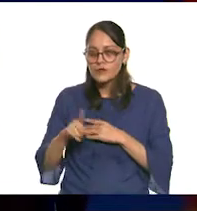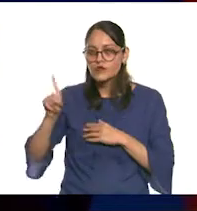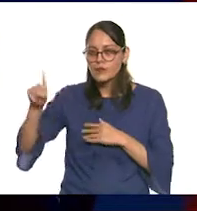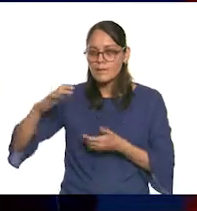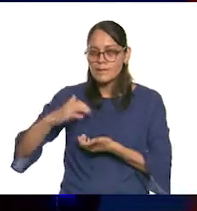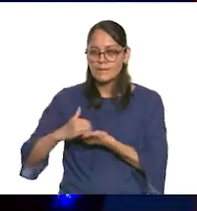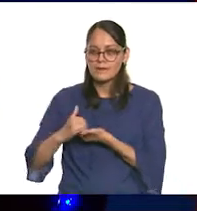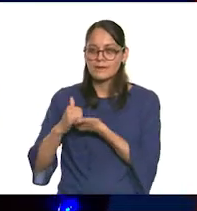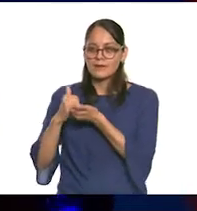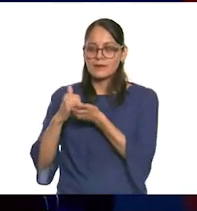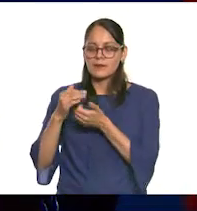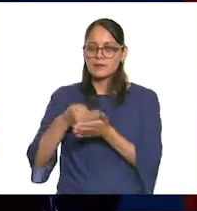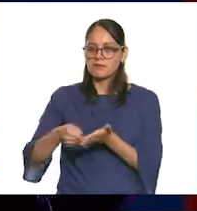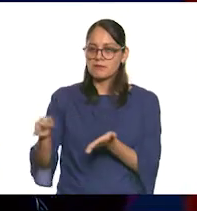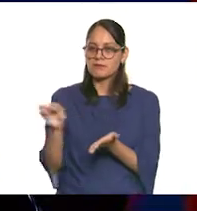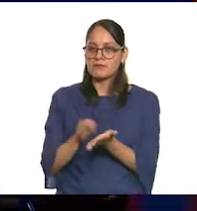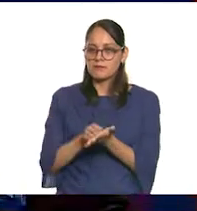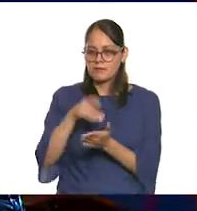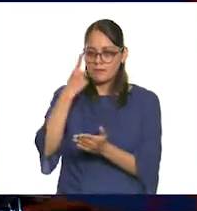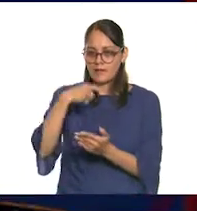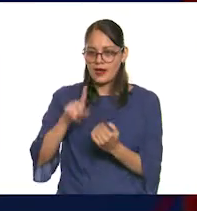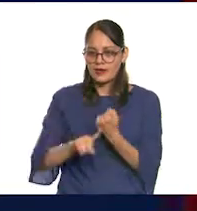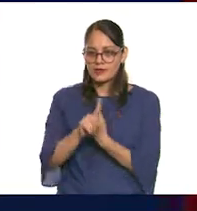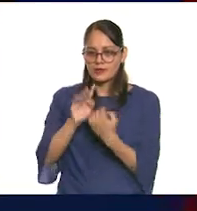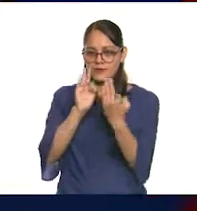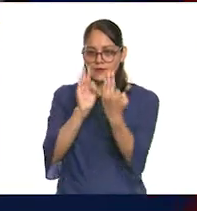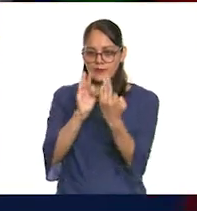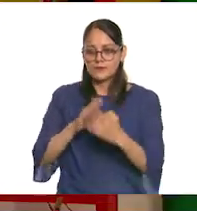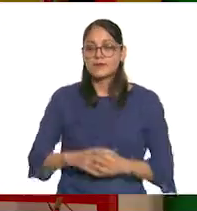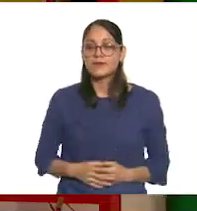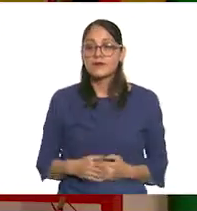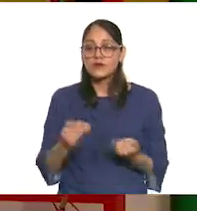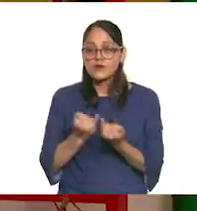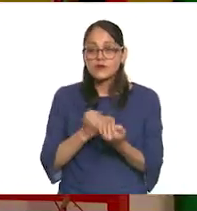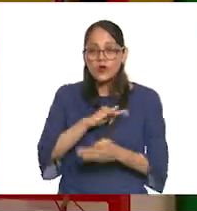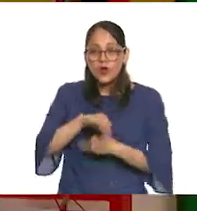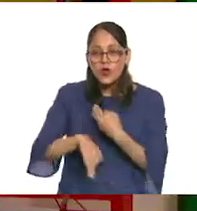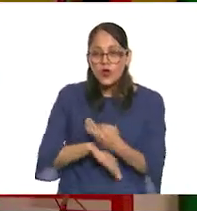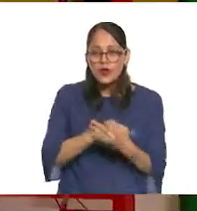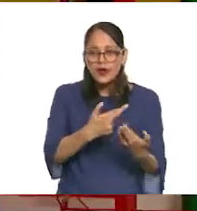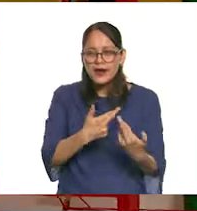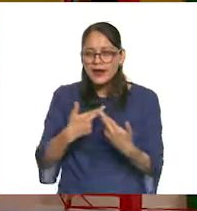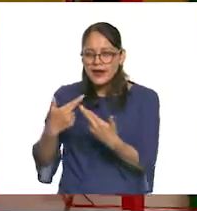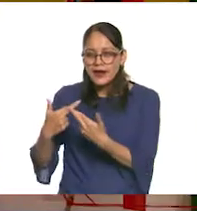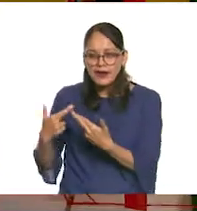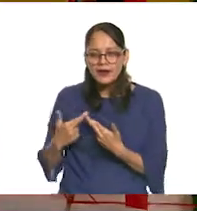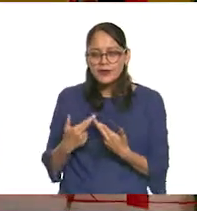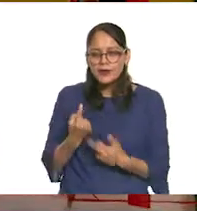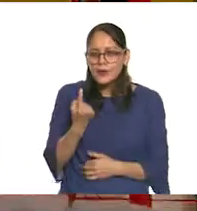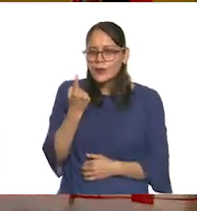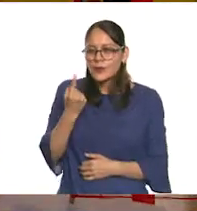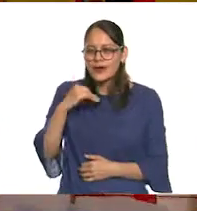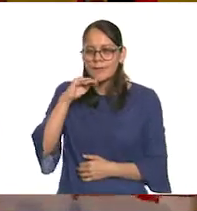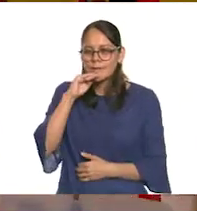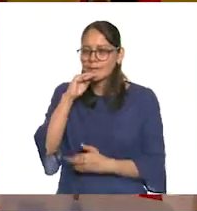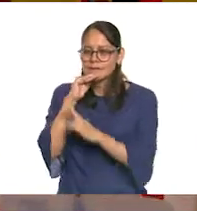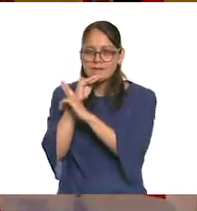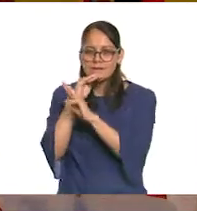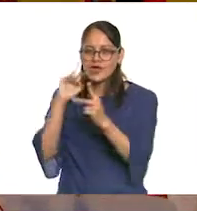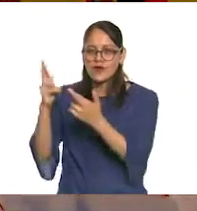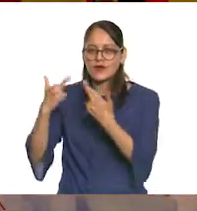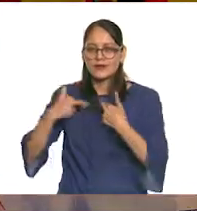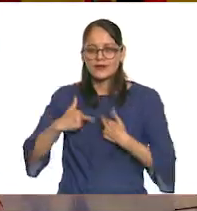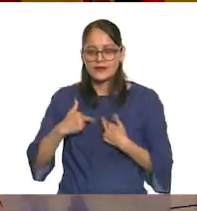mano y me das ese valor para enfrentar mi temor. De todos los regalos que la vida dé, una madre es el mejor de